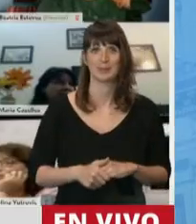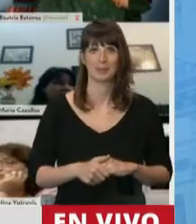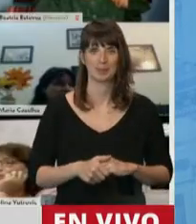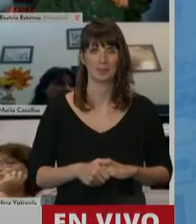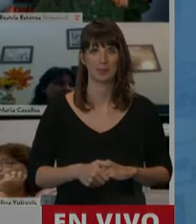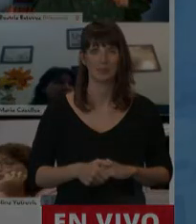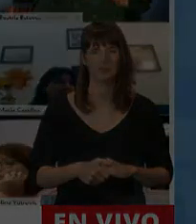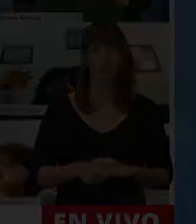Gracias a usted, diputado.